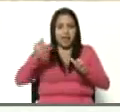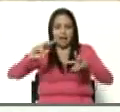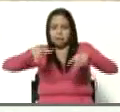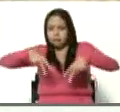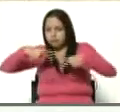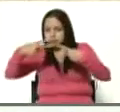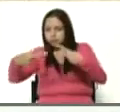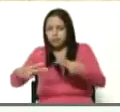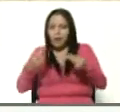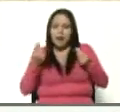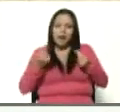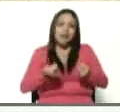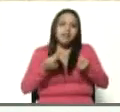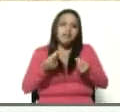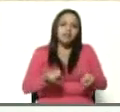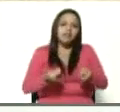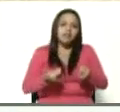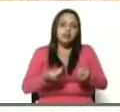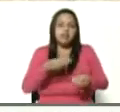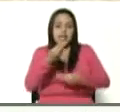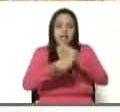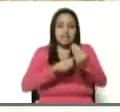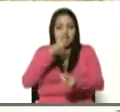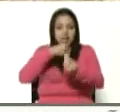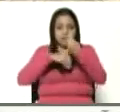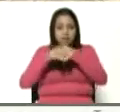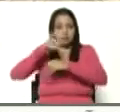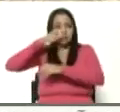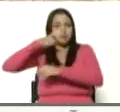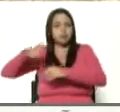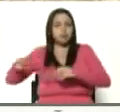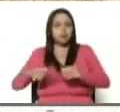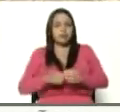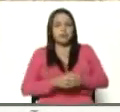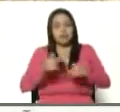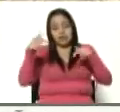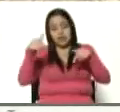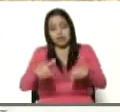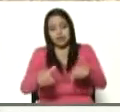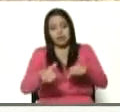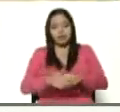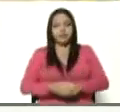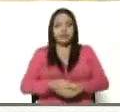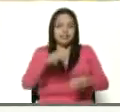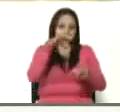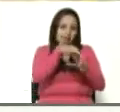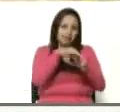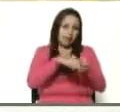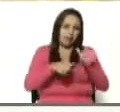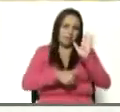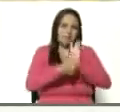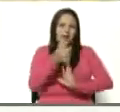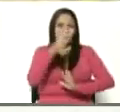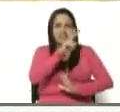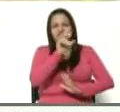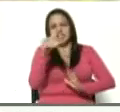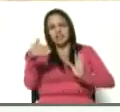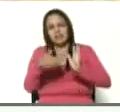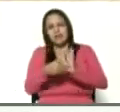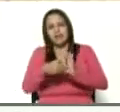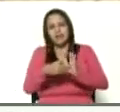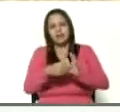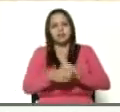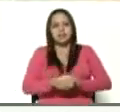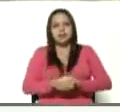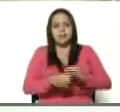para la activación y la producción de alimentos para nuestro pueblo, acá se están sembrando más de 20.000 plantas de